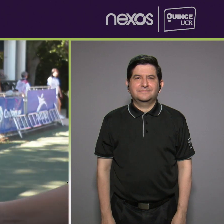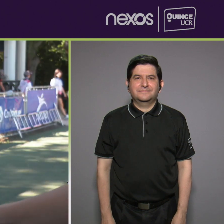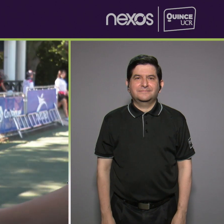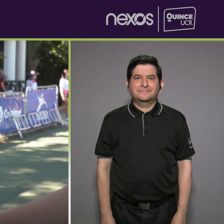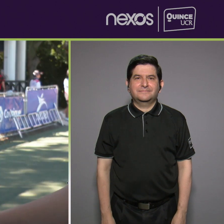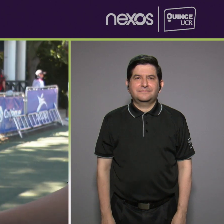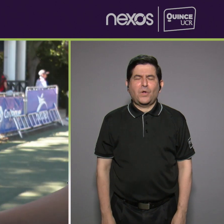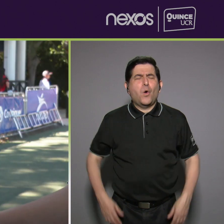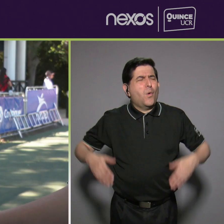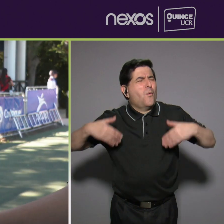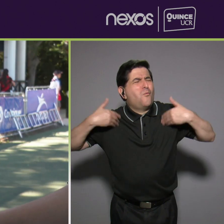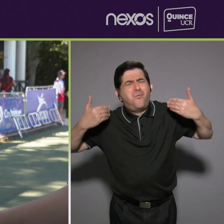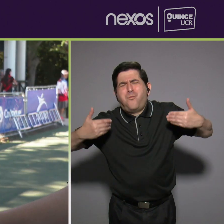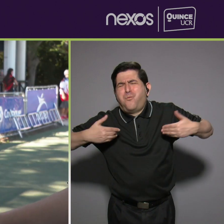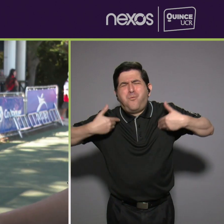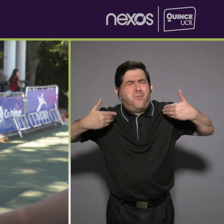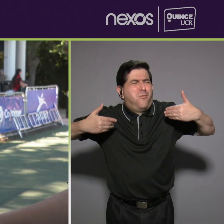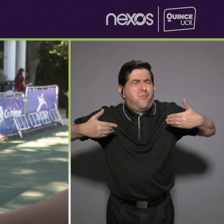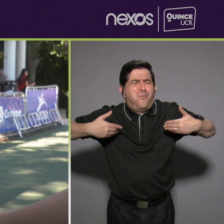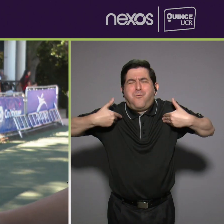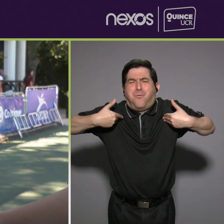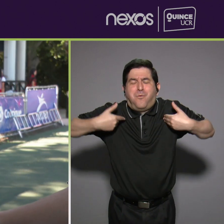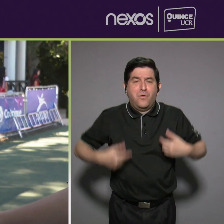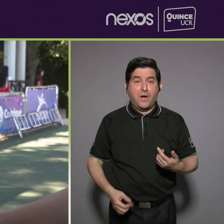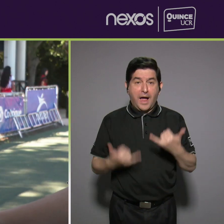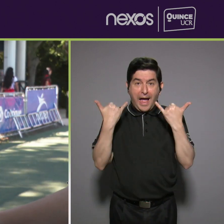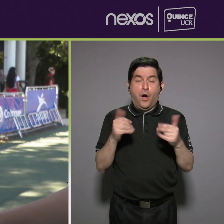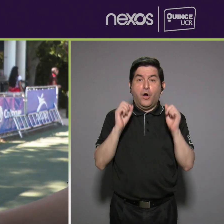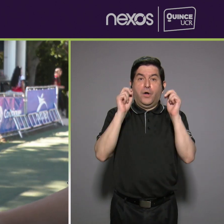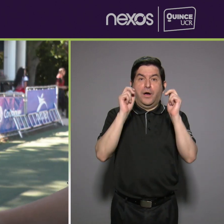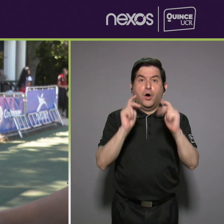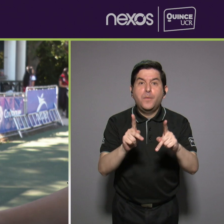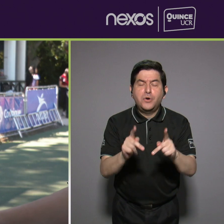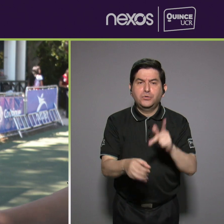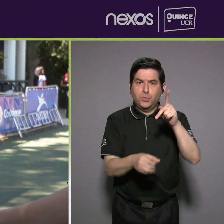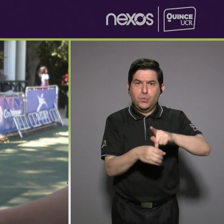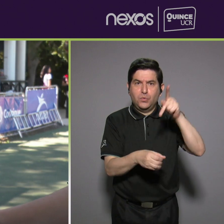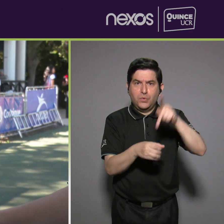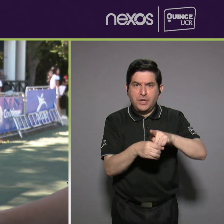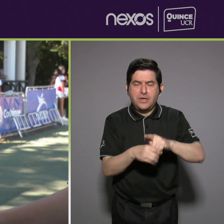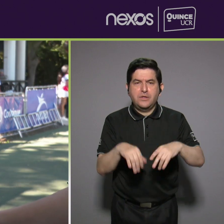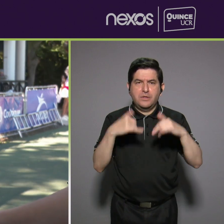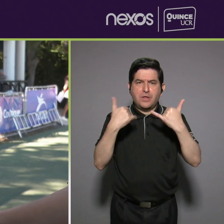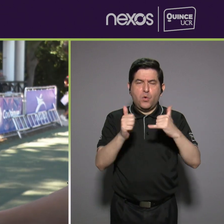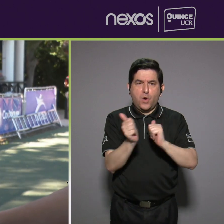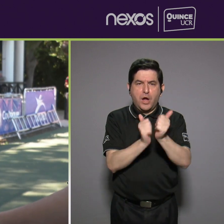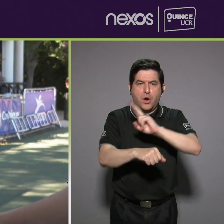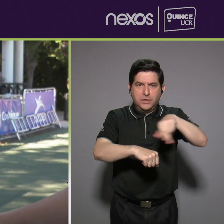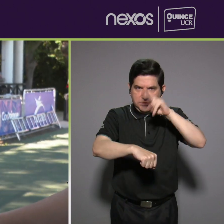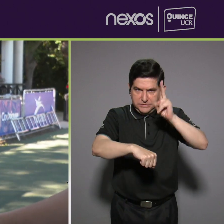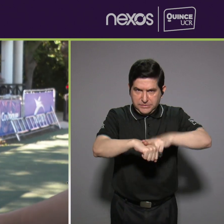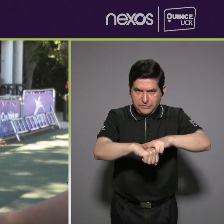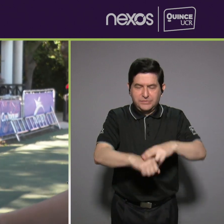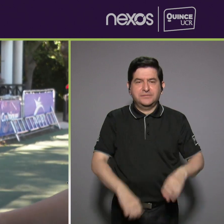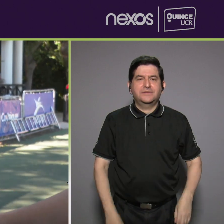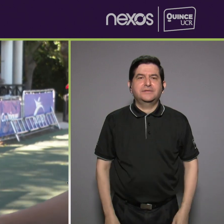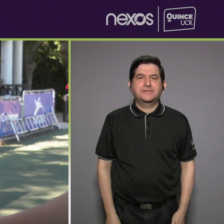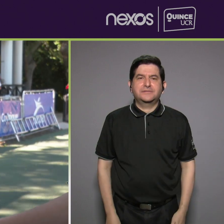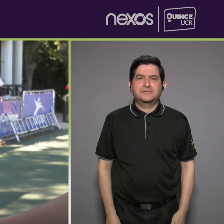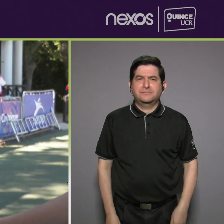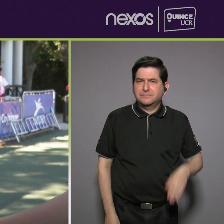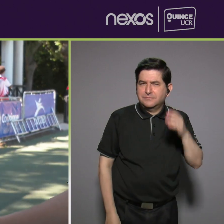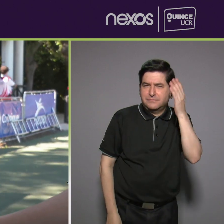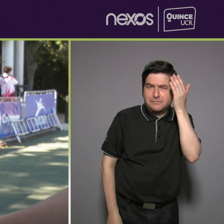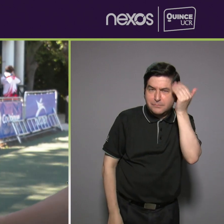No, súper feliz, súper contenta de que tengamos la oportunidad de participar en Juegos Deportivos Paranacionales, porque